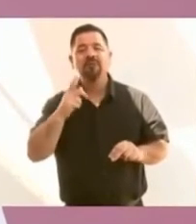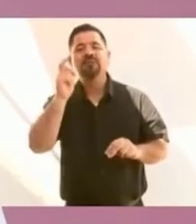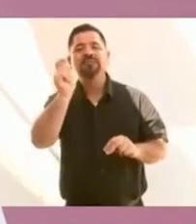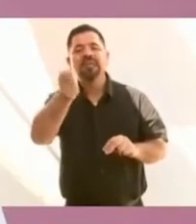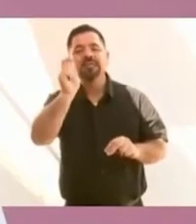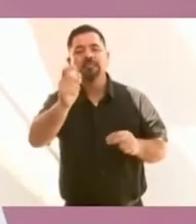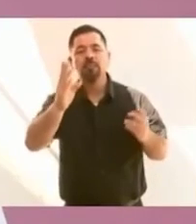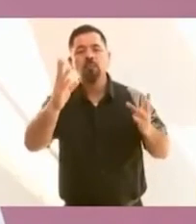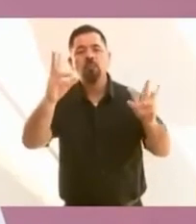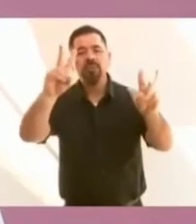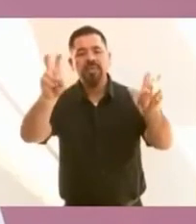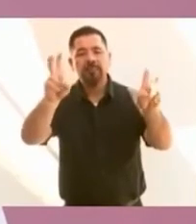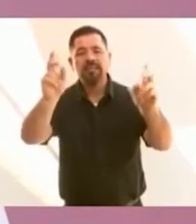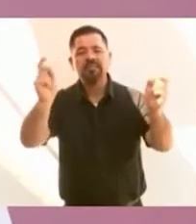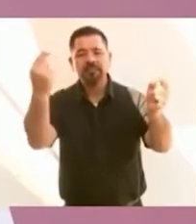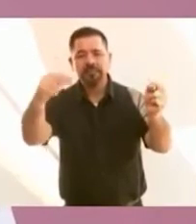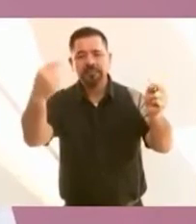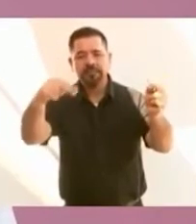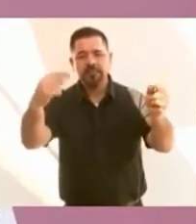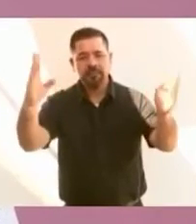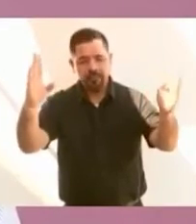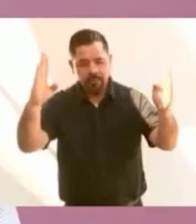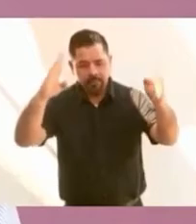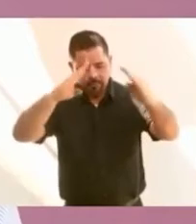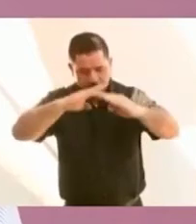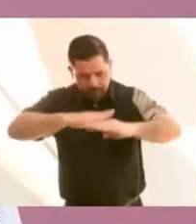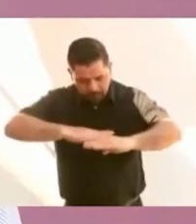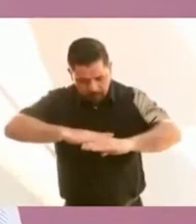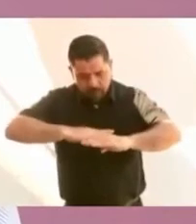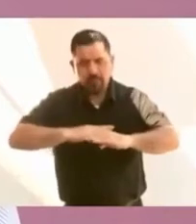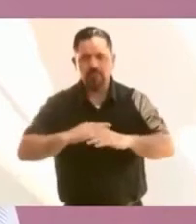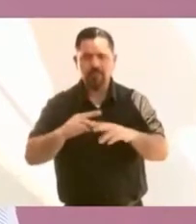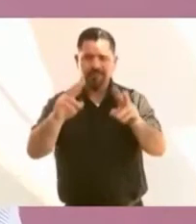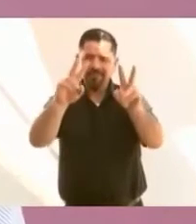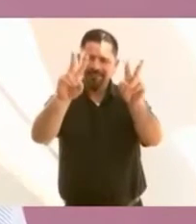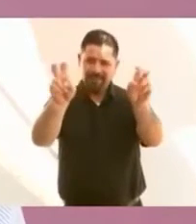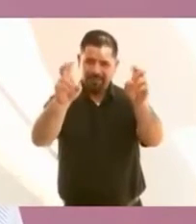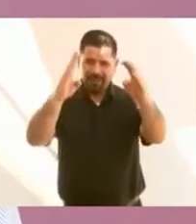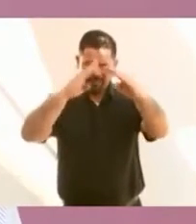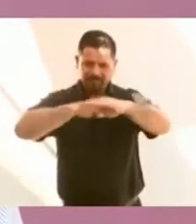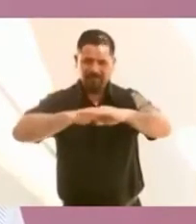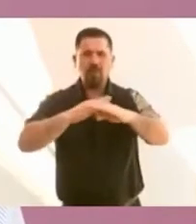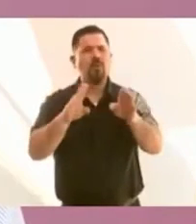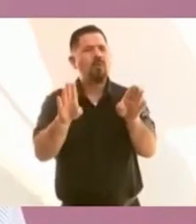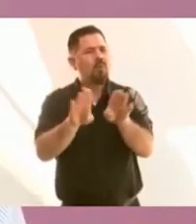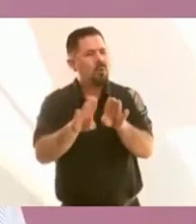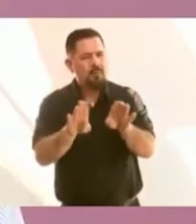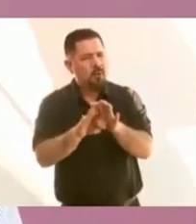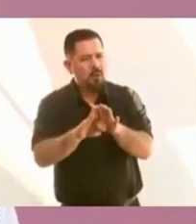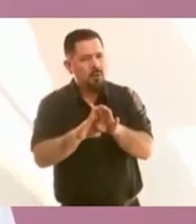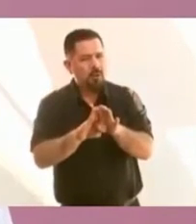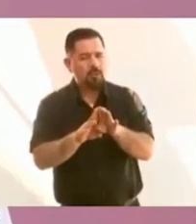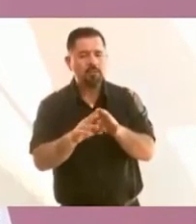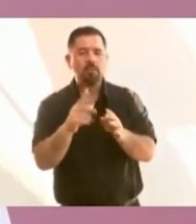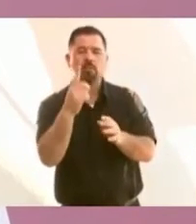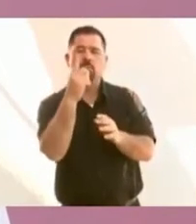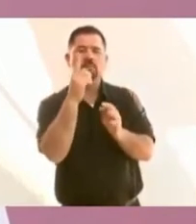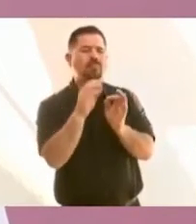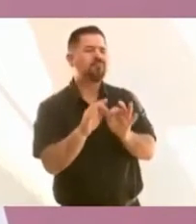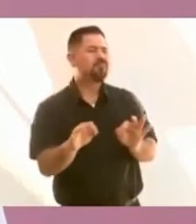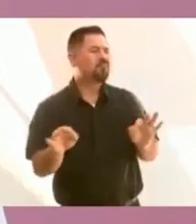pero para que se dé esa reconciliación es indispensable